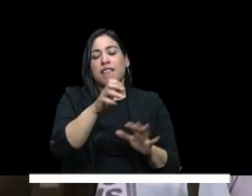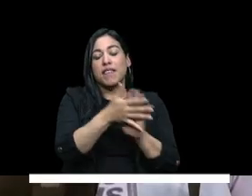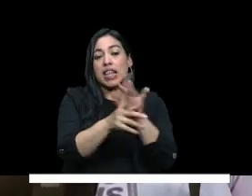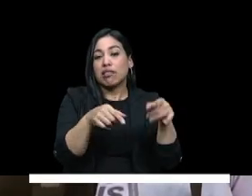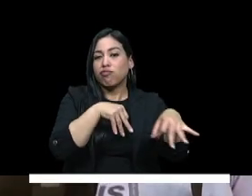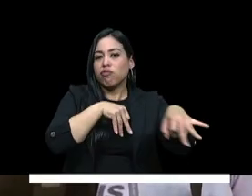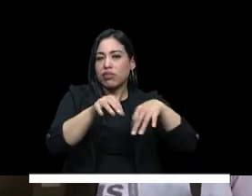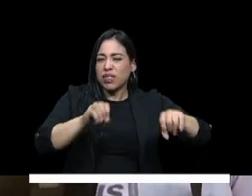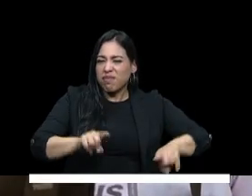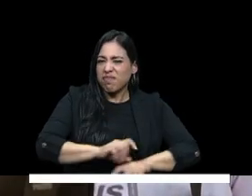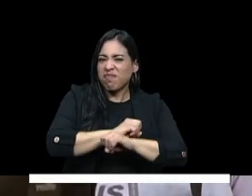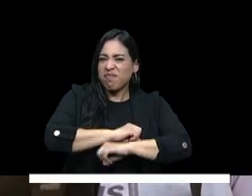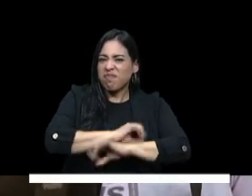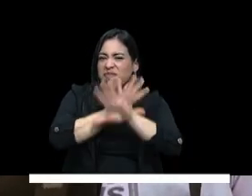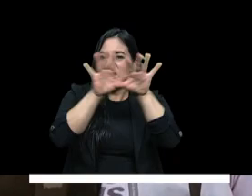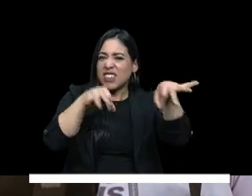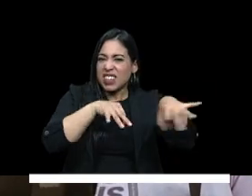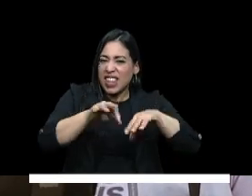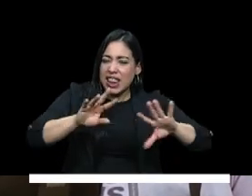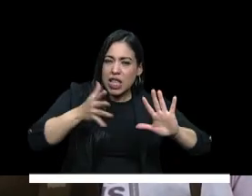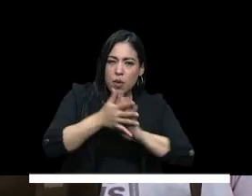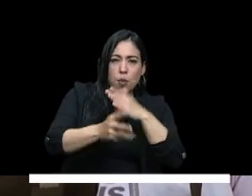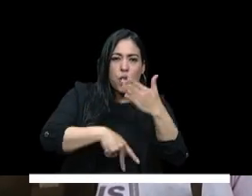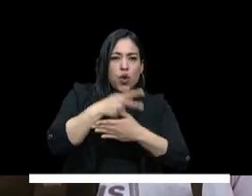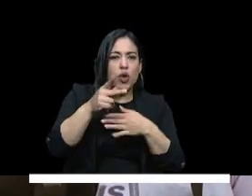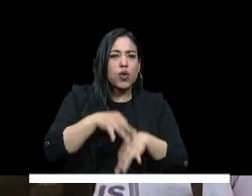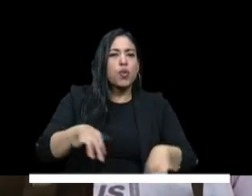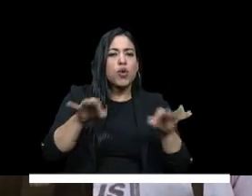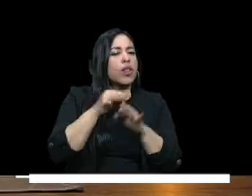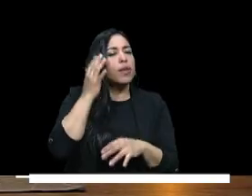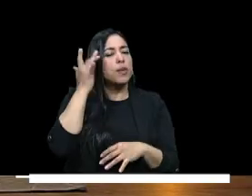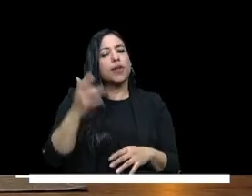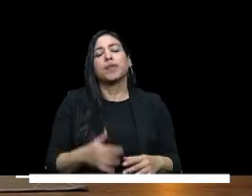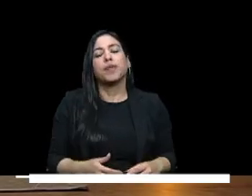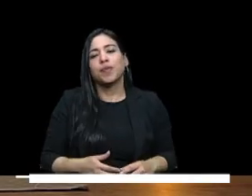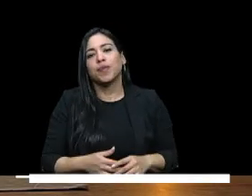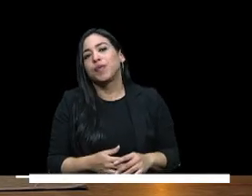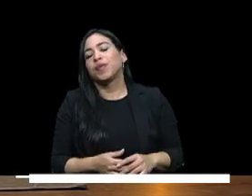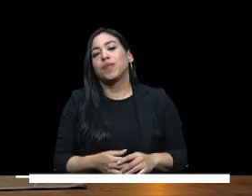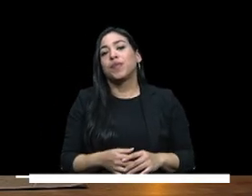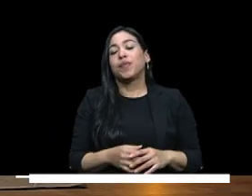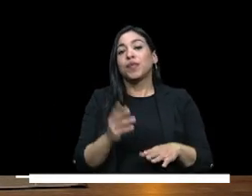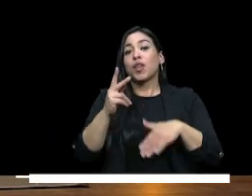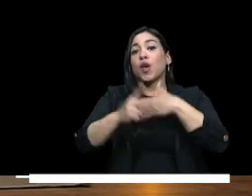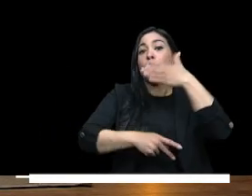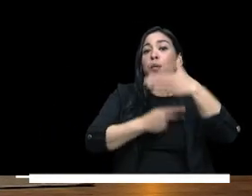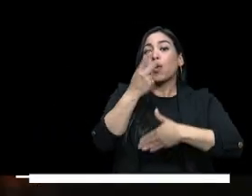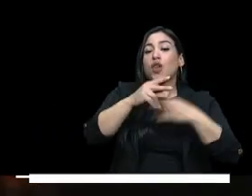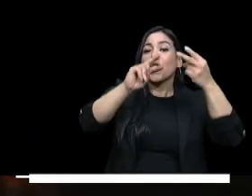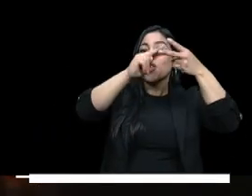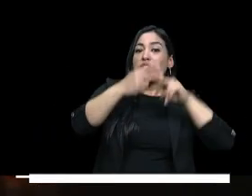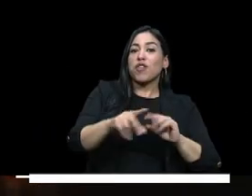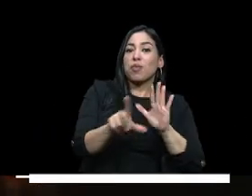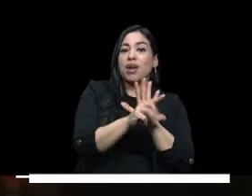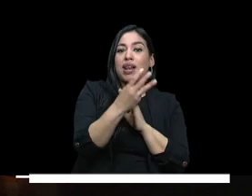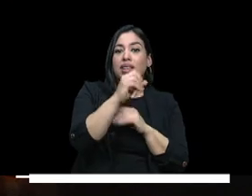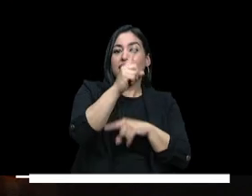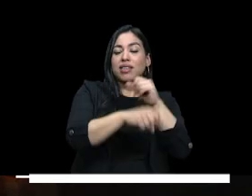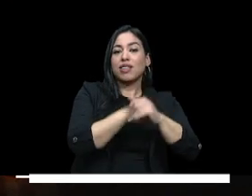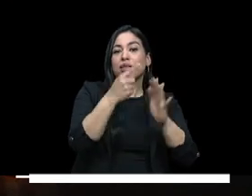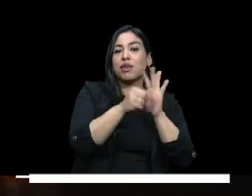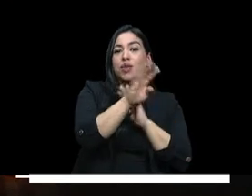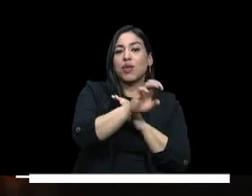también a explicar el alcance de este proyecto a través del proyecto de reforma la ley 30 de 1992